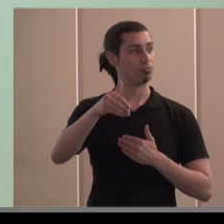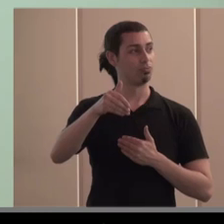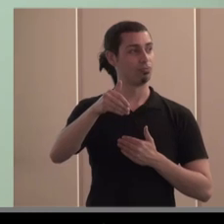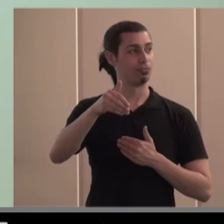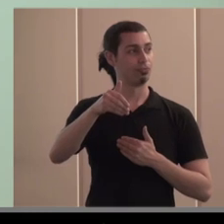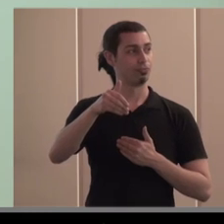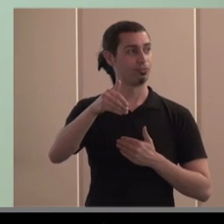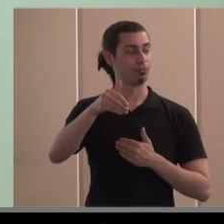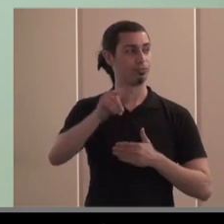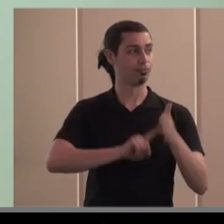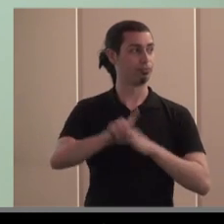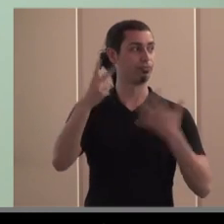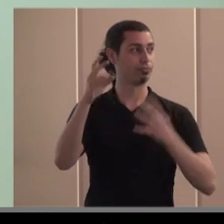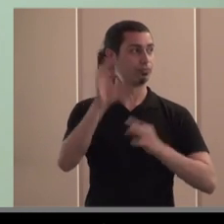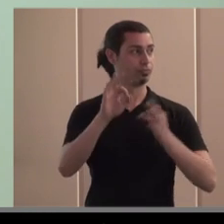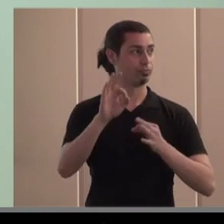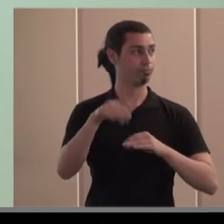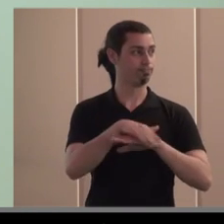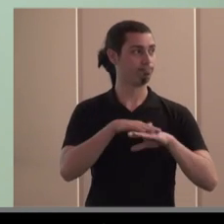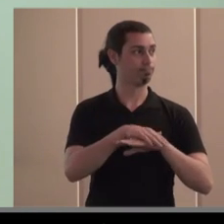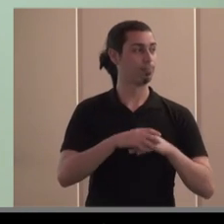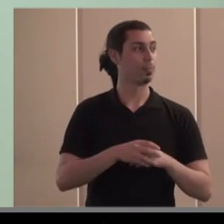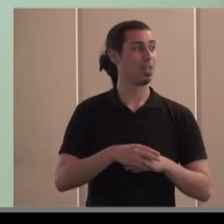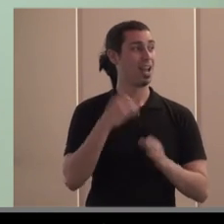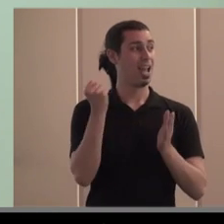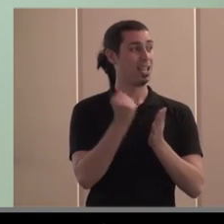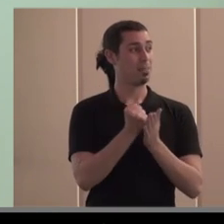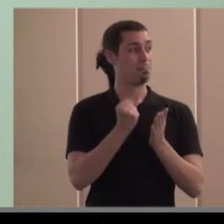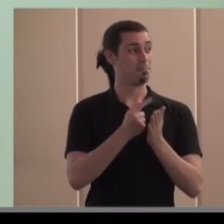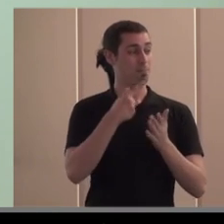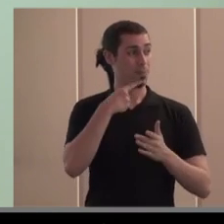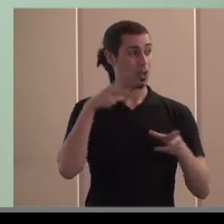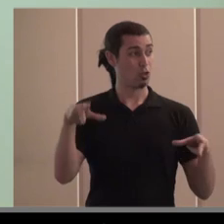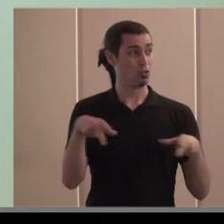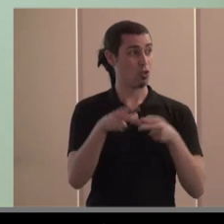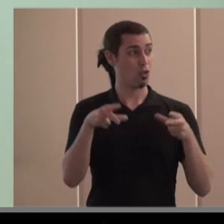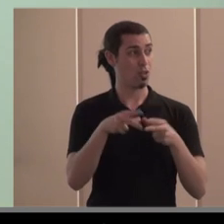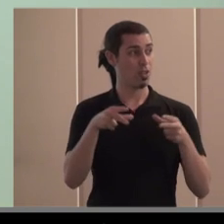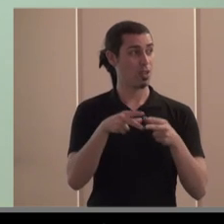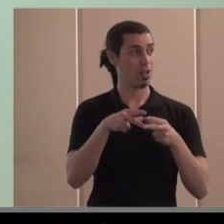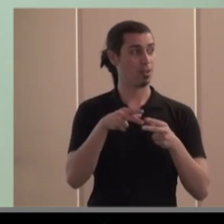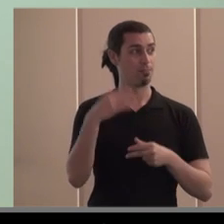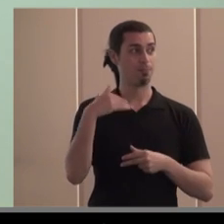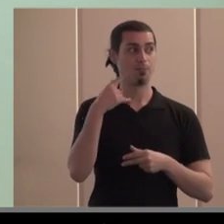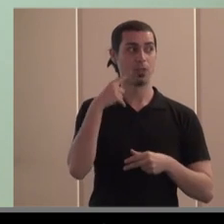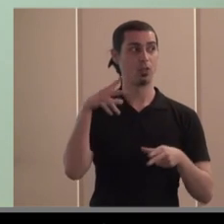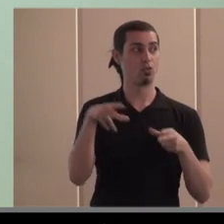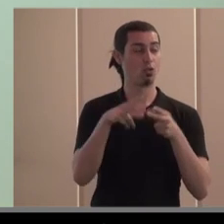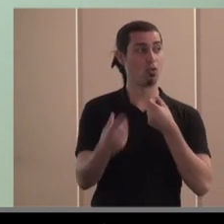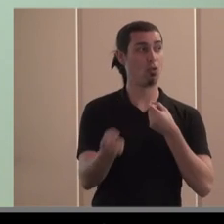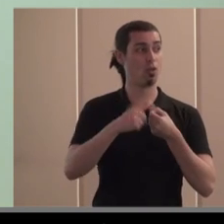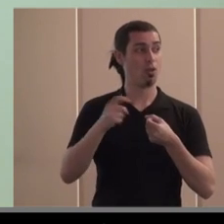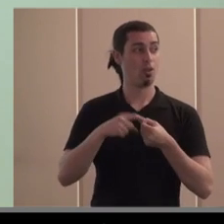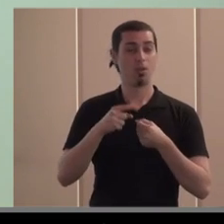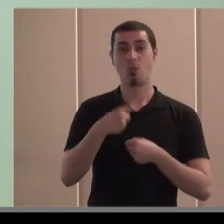empresas asociadas 79 cooperativas de base 9.257 socios trabajadores alrededor de 100.000 productores agrarios